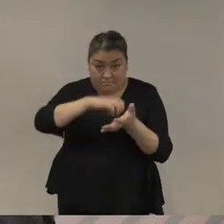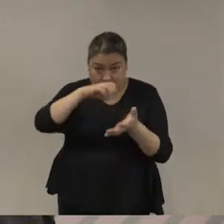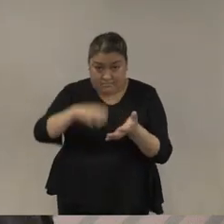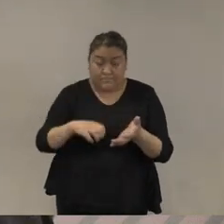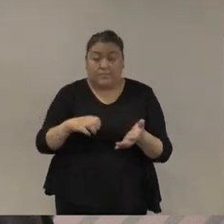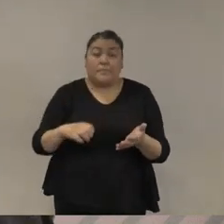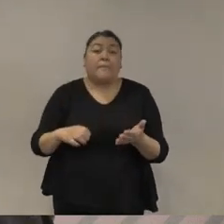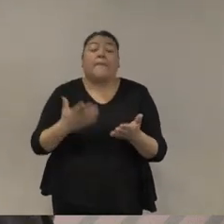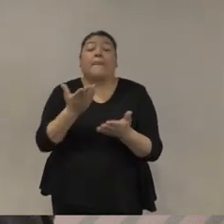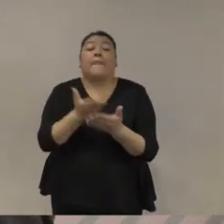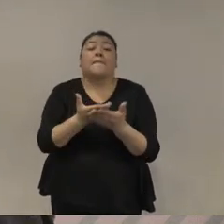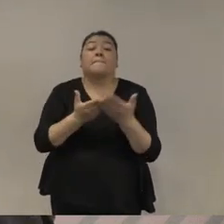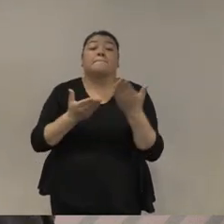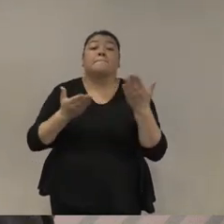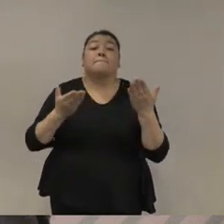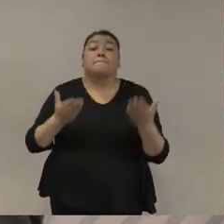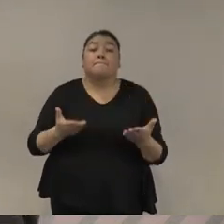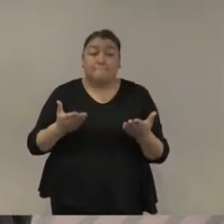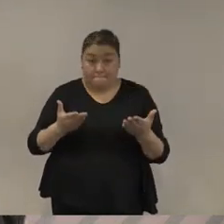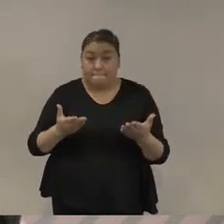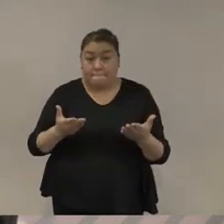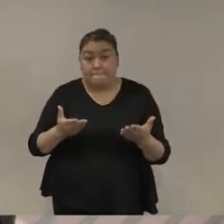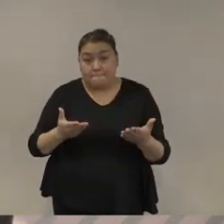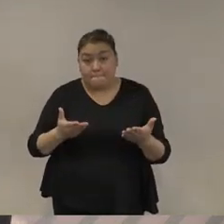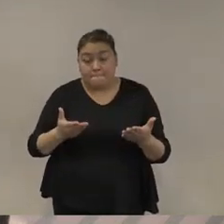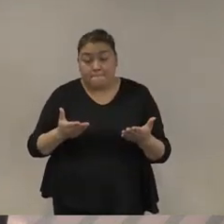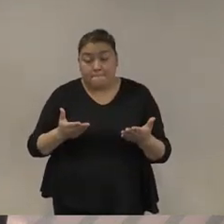la narrativa